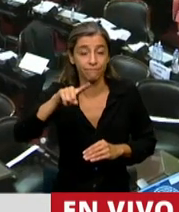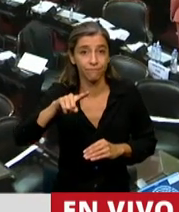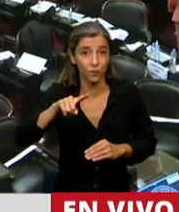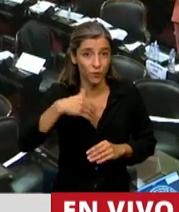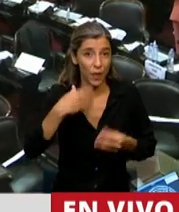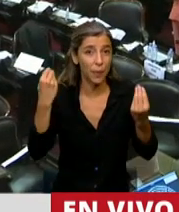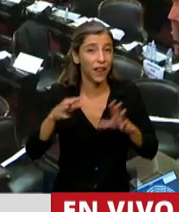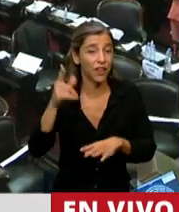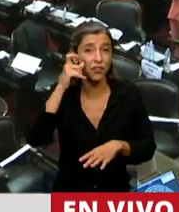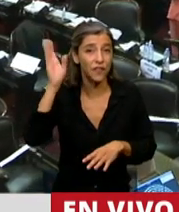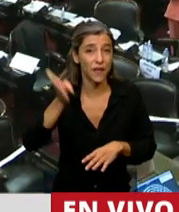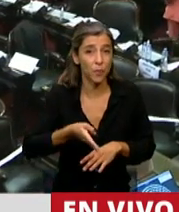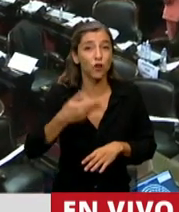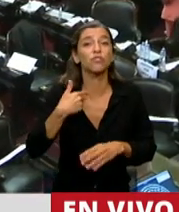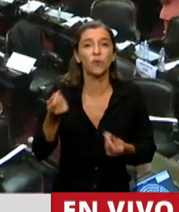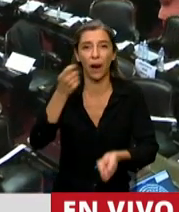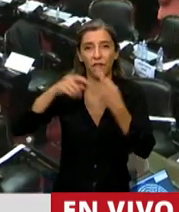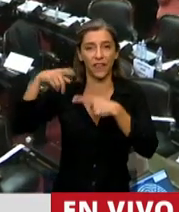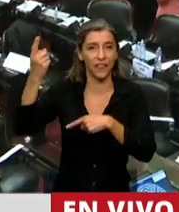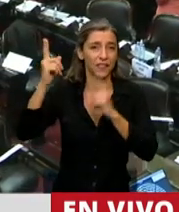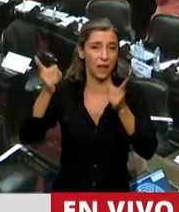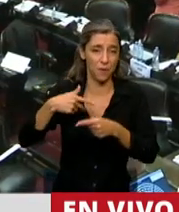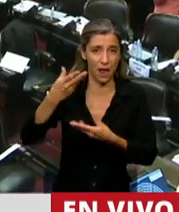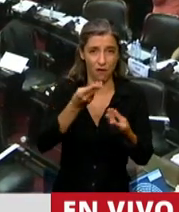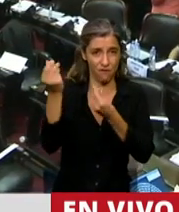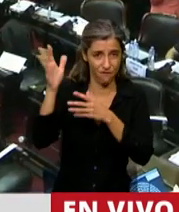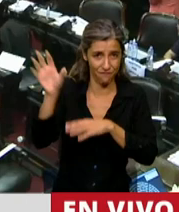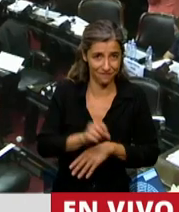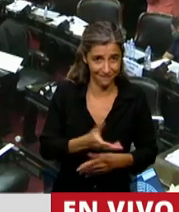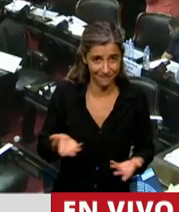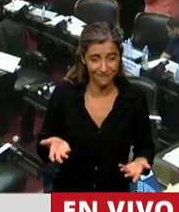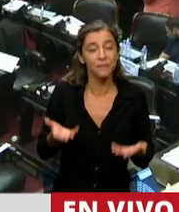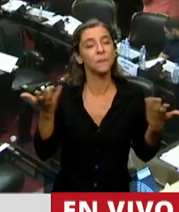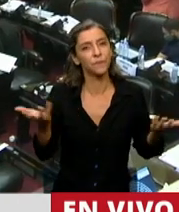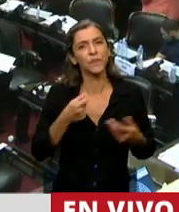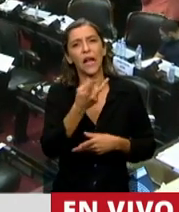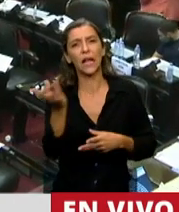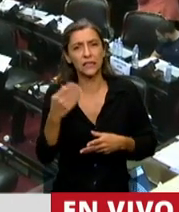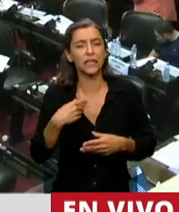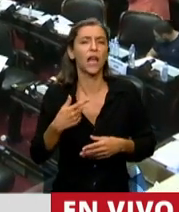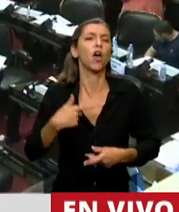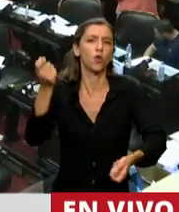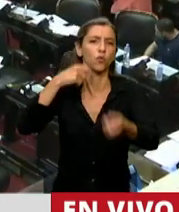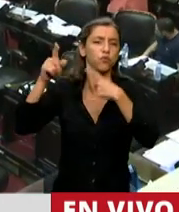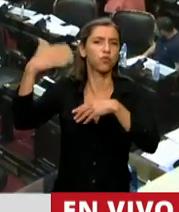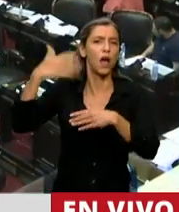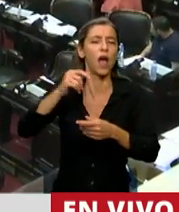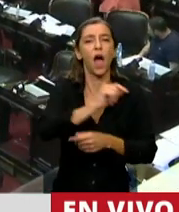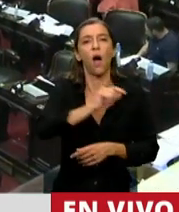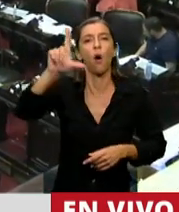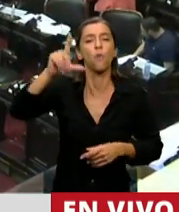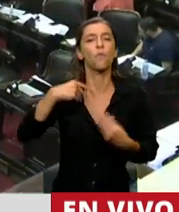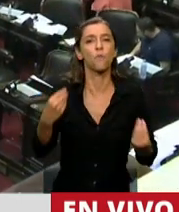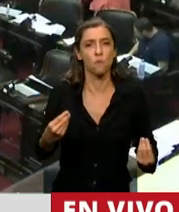PBI de exportaciones e importaciones. Y si vamos a las cantidades, las exportaciones aumentaron en todos esos 12